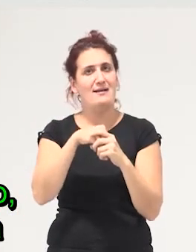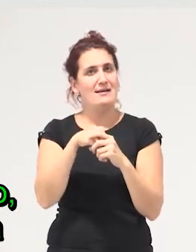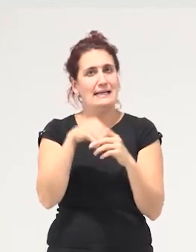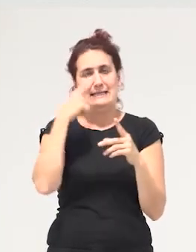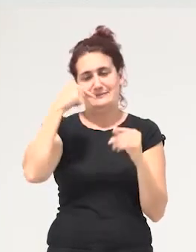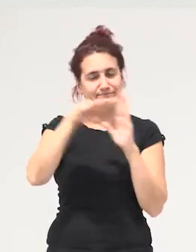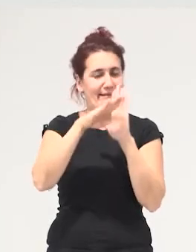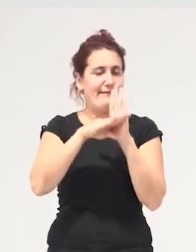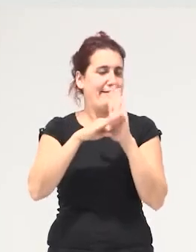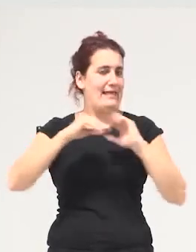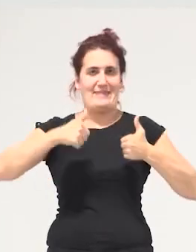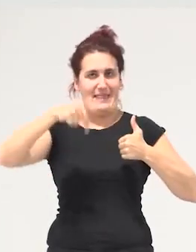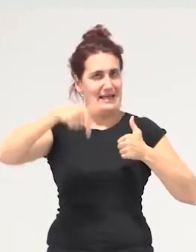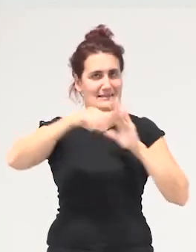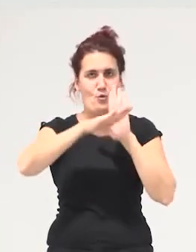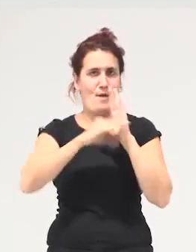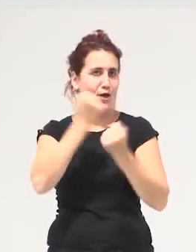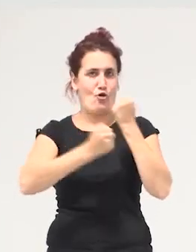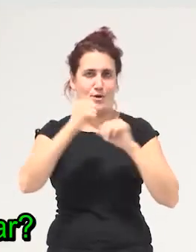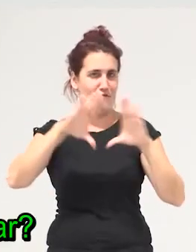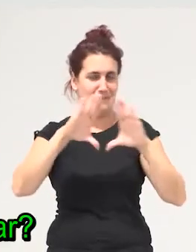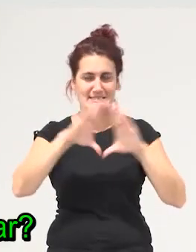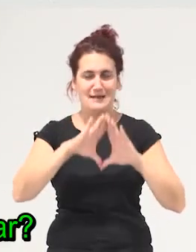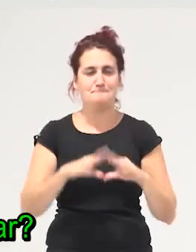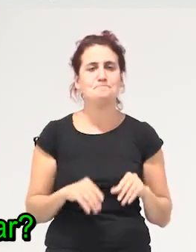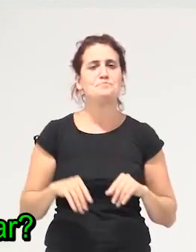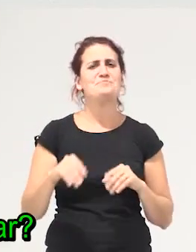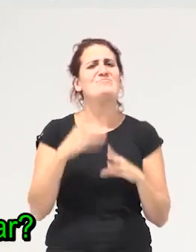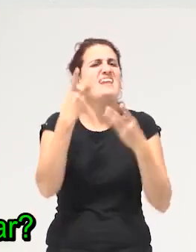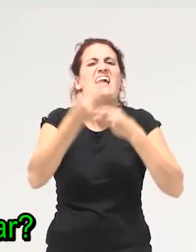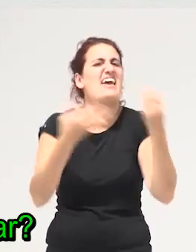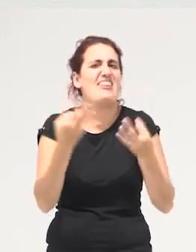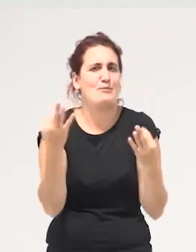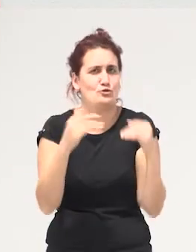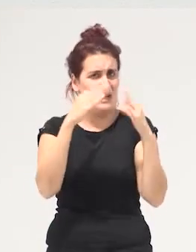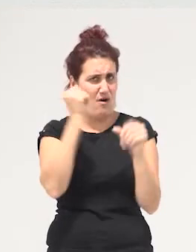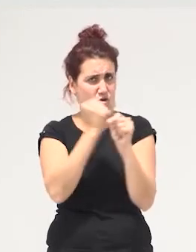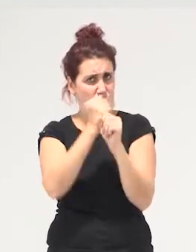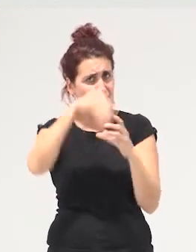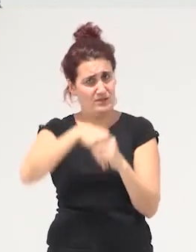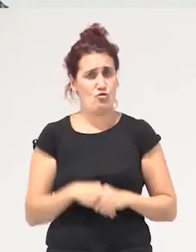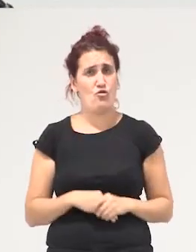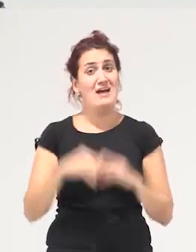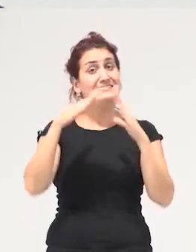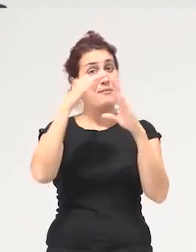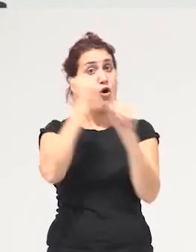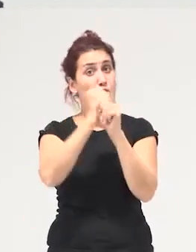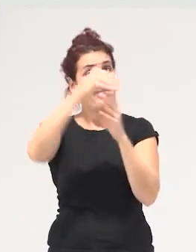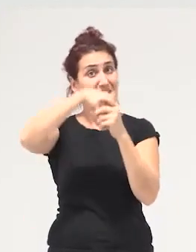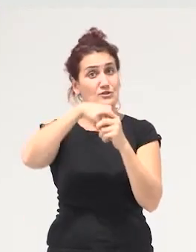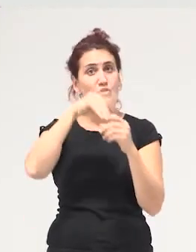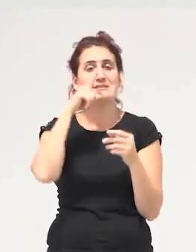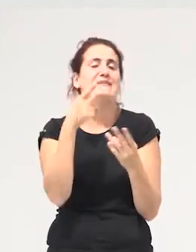estos programas económicos ecofeministas ¿qué hacemos con el empleo de hogar? el empleo de hogar es el terreno